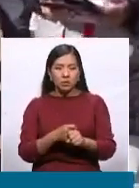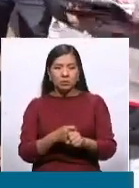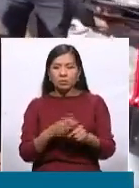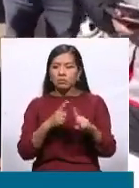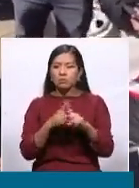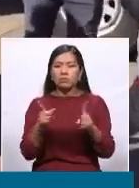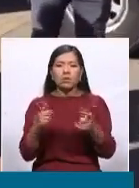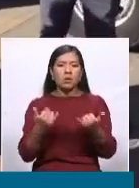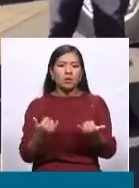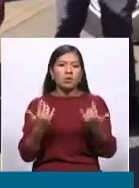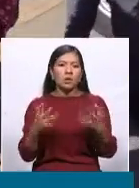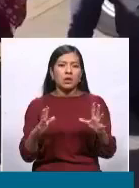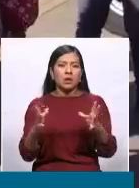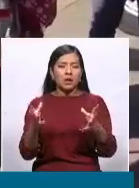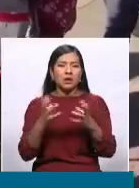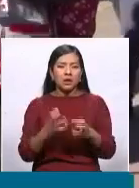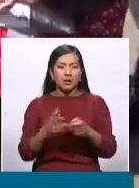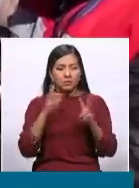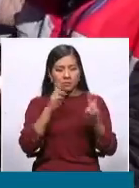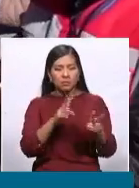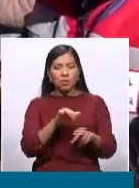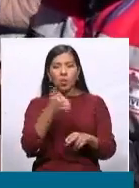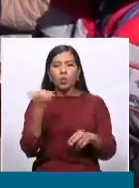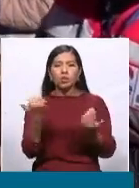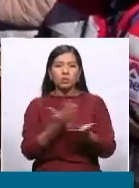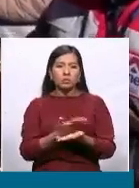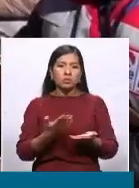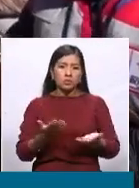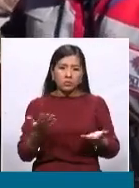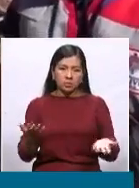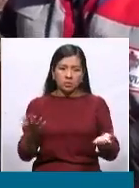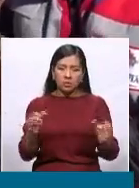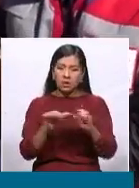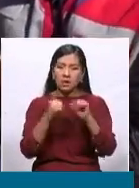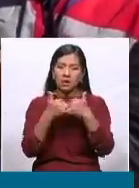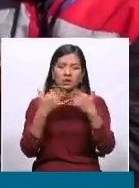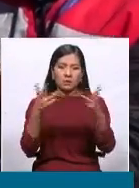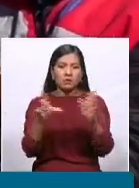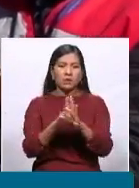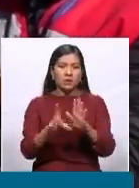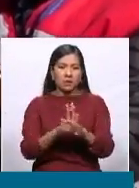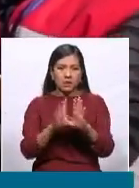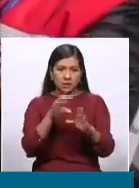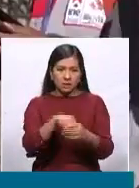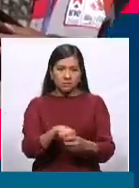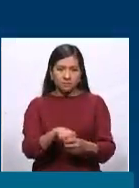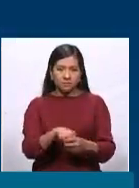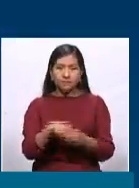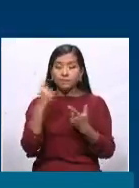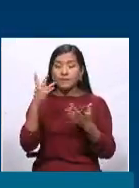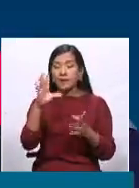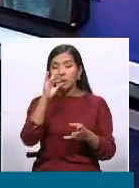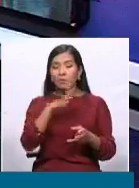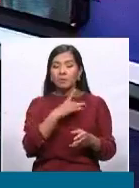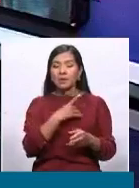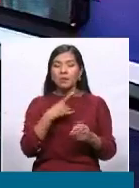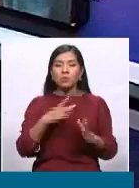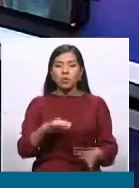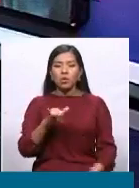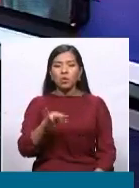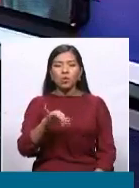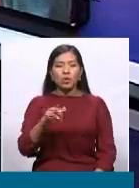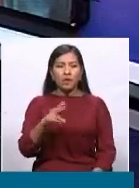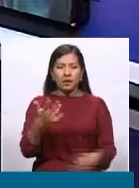ahora quieren hacer ver otro tipo de cosas en la asamblea legislativa. Diputado Mario Yucra, hay